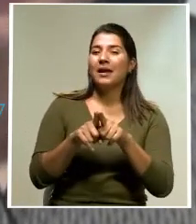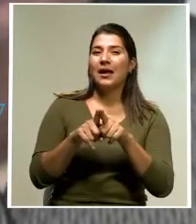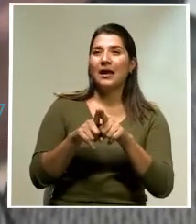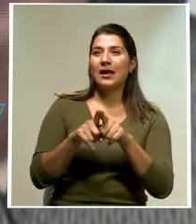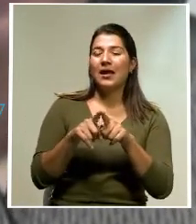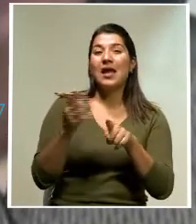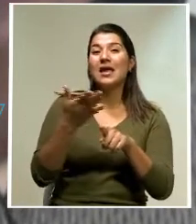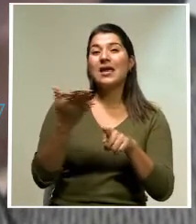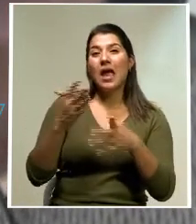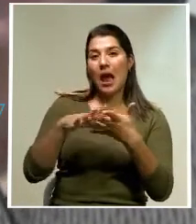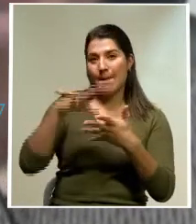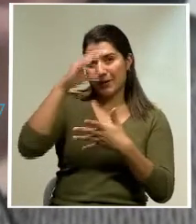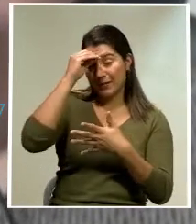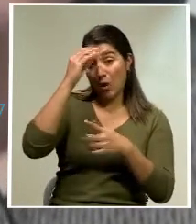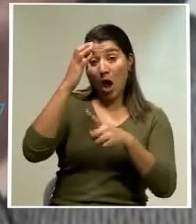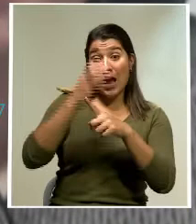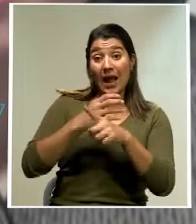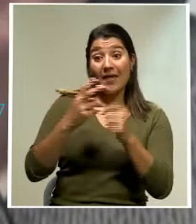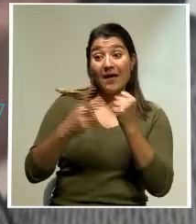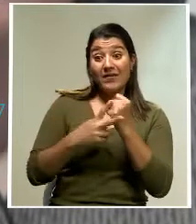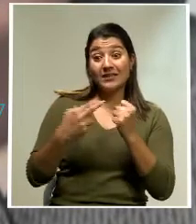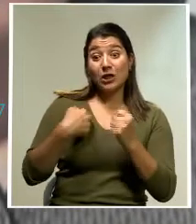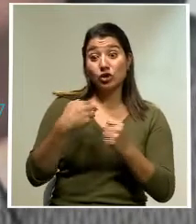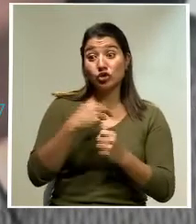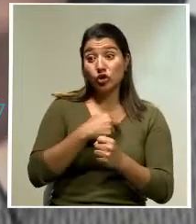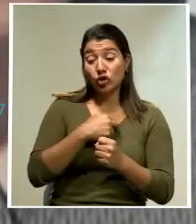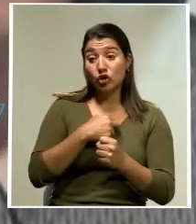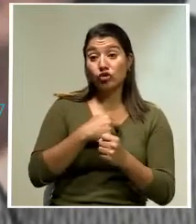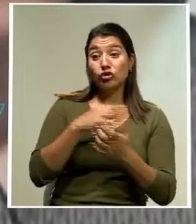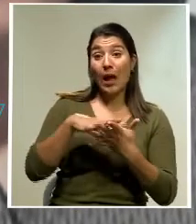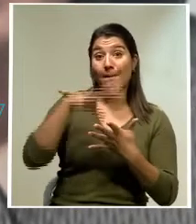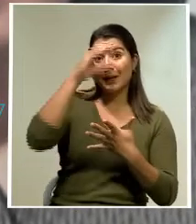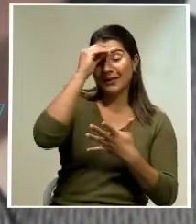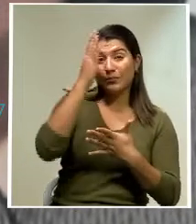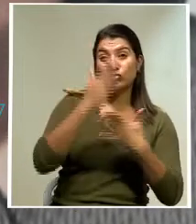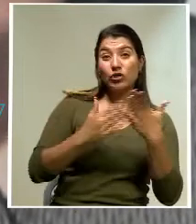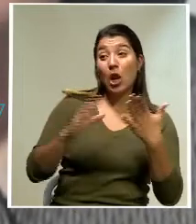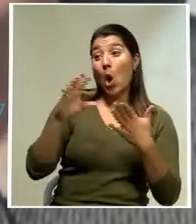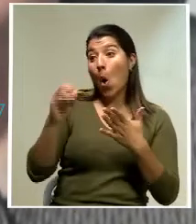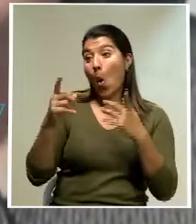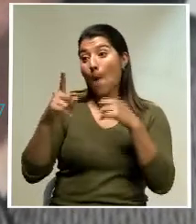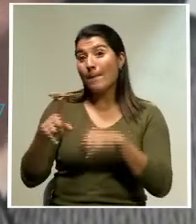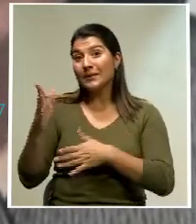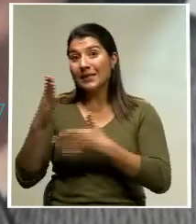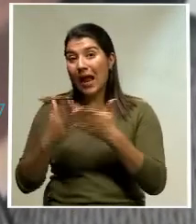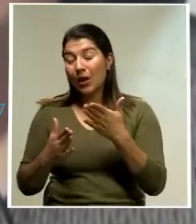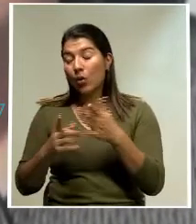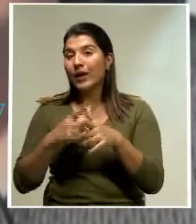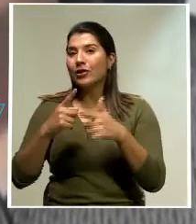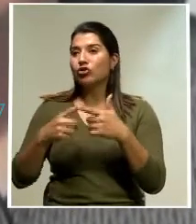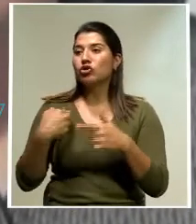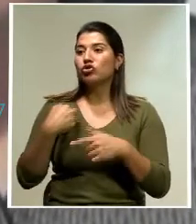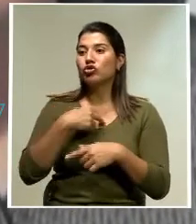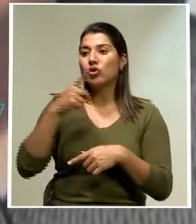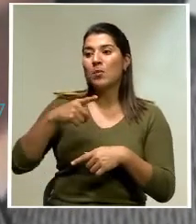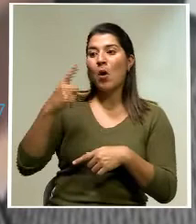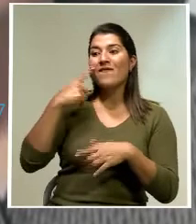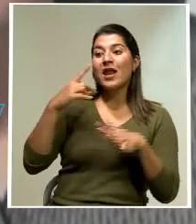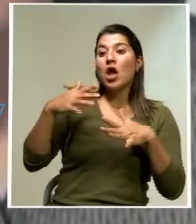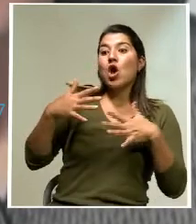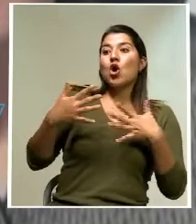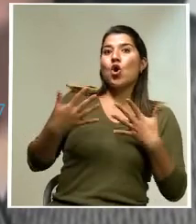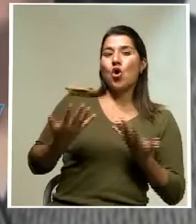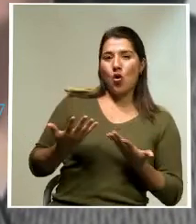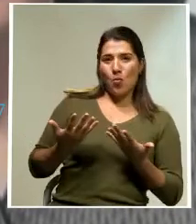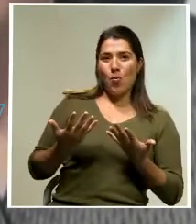detectamos algo o nos sucede algo, deberíamos poder ver cómo capitalizamos ese conocimiento de tal forma que no nos